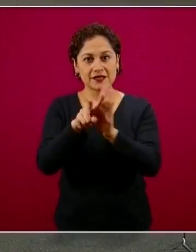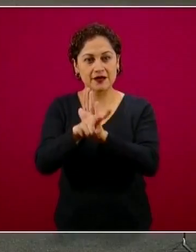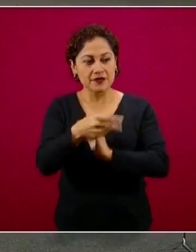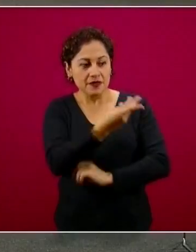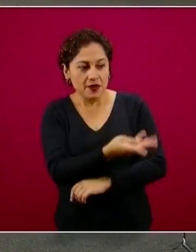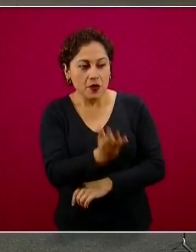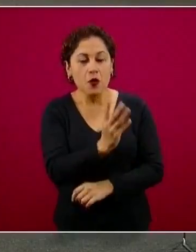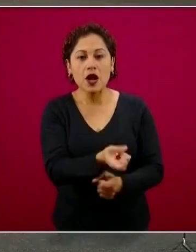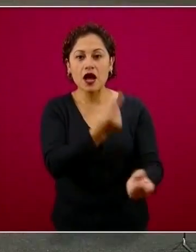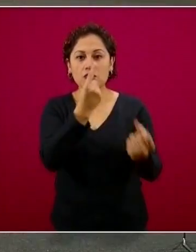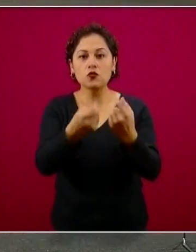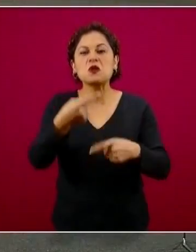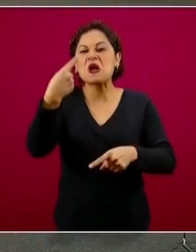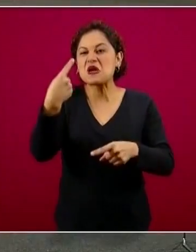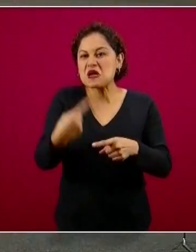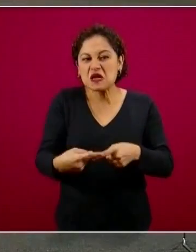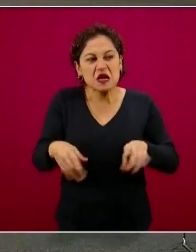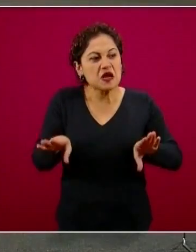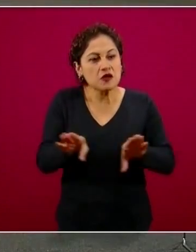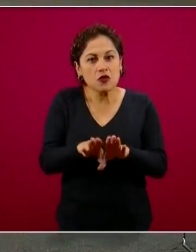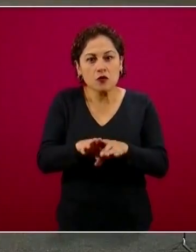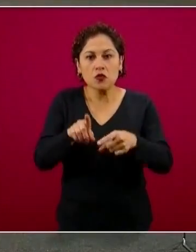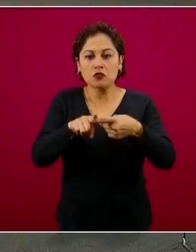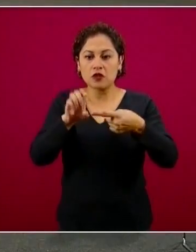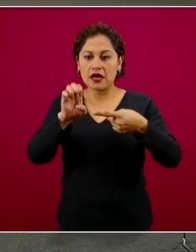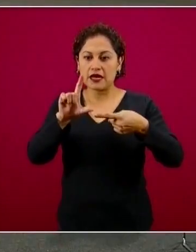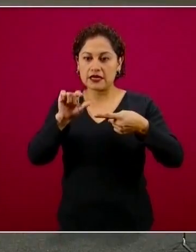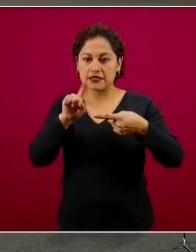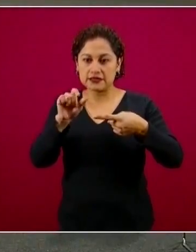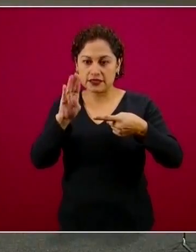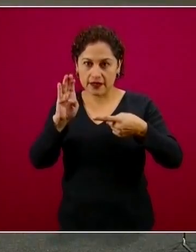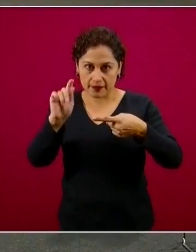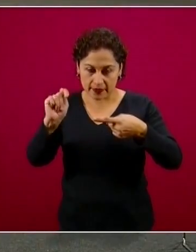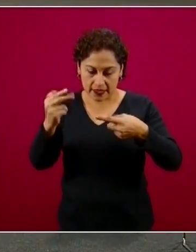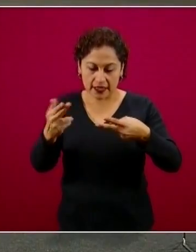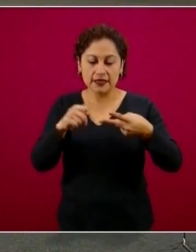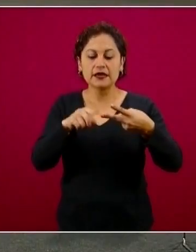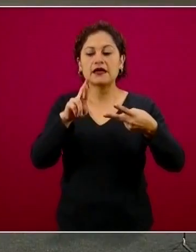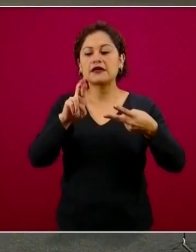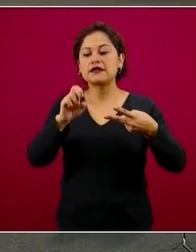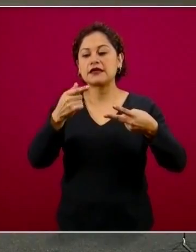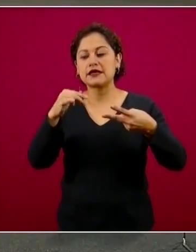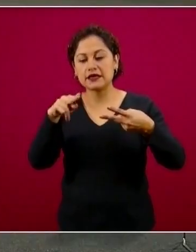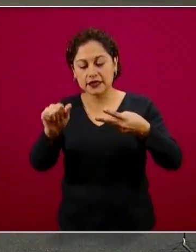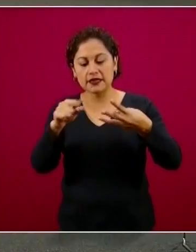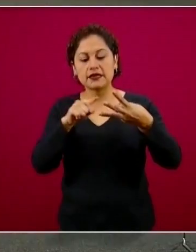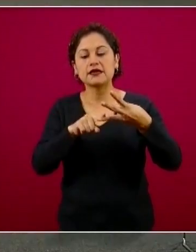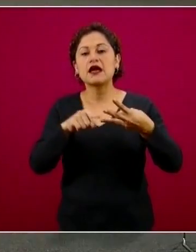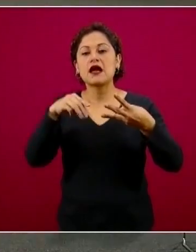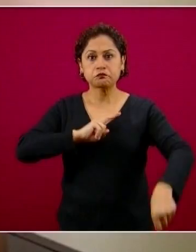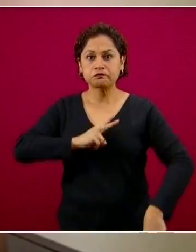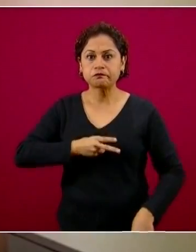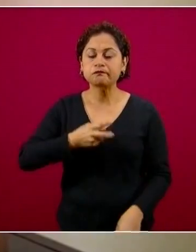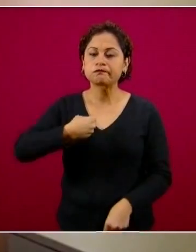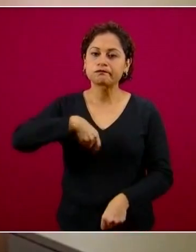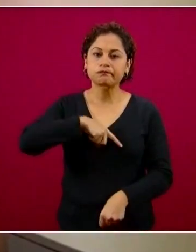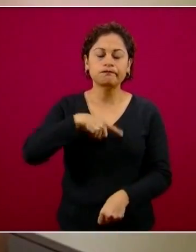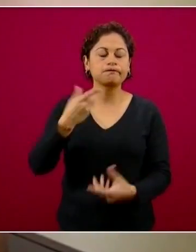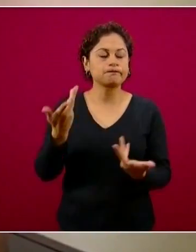total se espera apoyar a 645.102 empresarias o empresarios al disponerse de 16